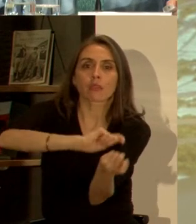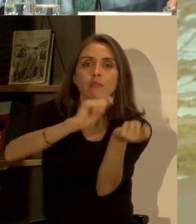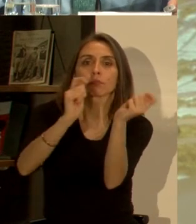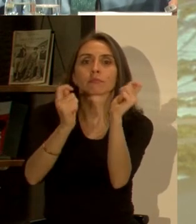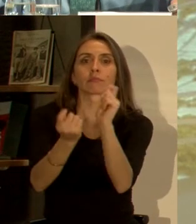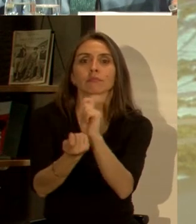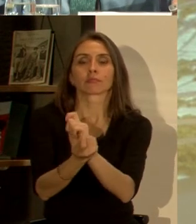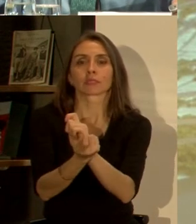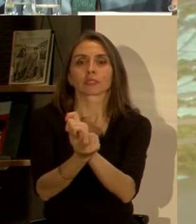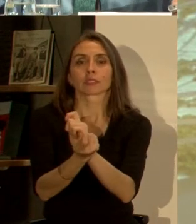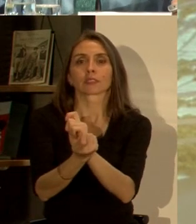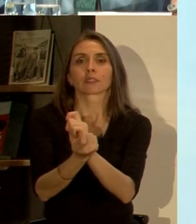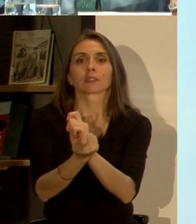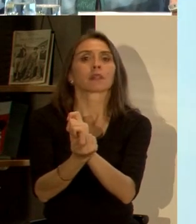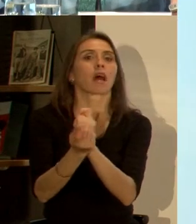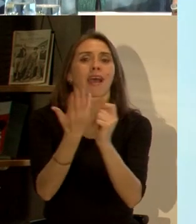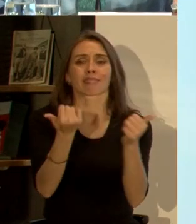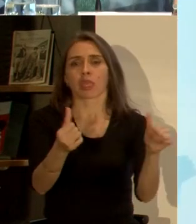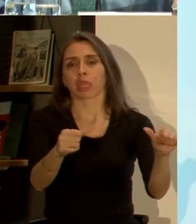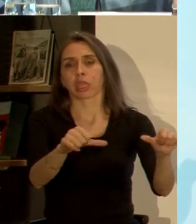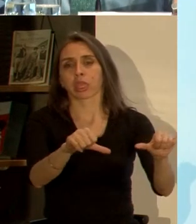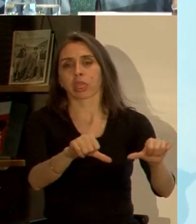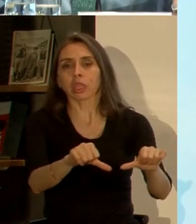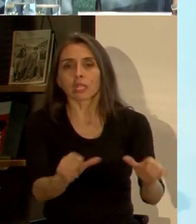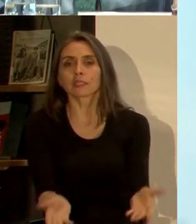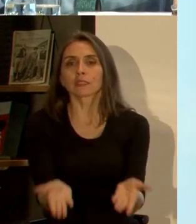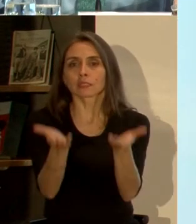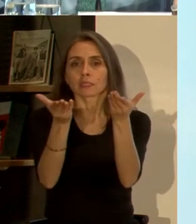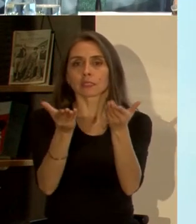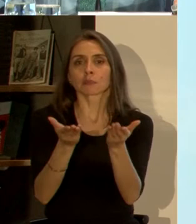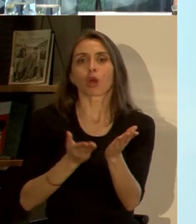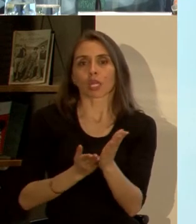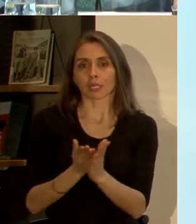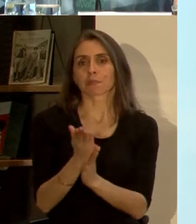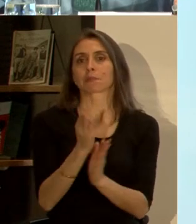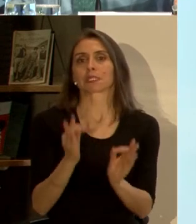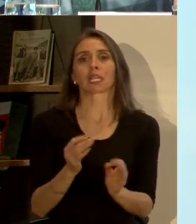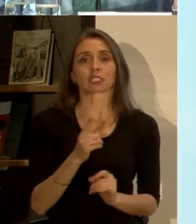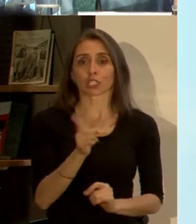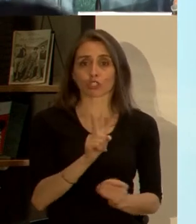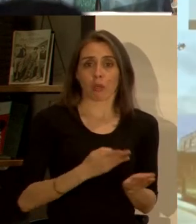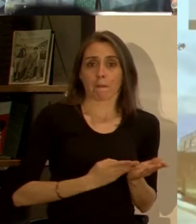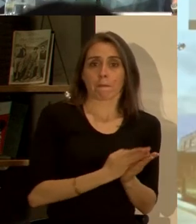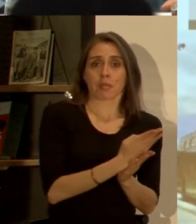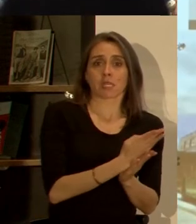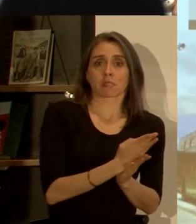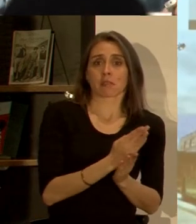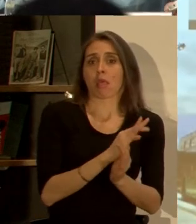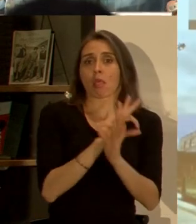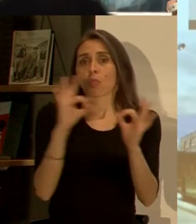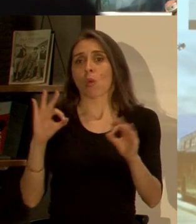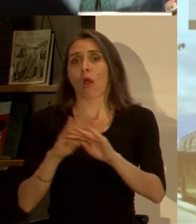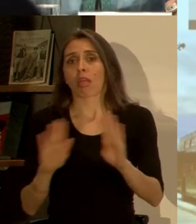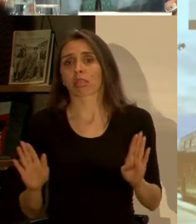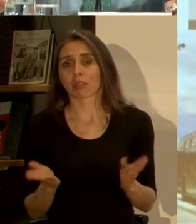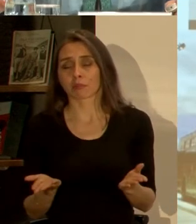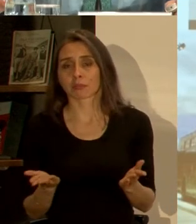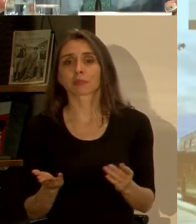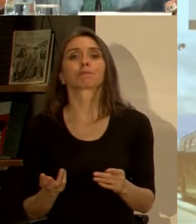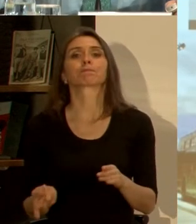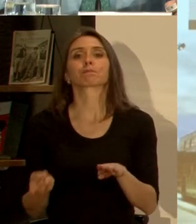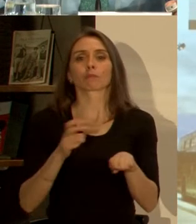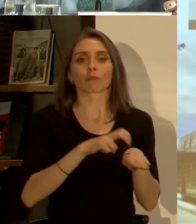en unas áreas bastante deprimidas. Pero hay que comenzar algún día, porque lo que no se comienza jamás se va a terminar. En materia de